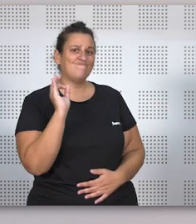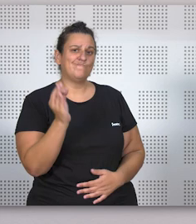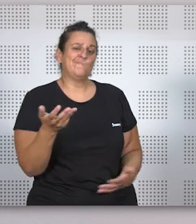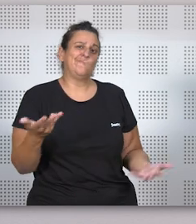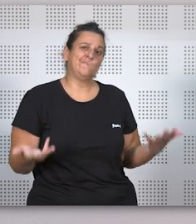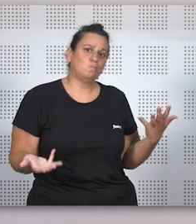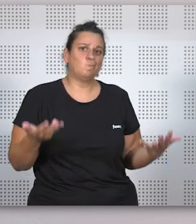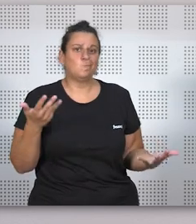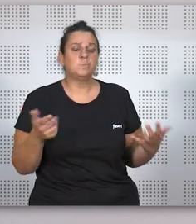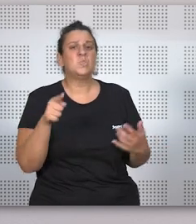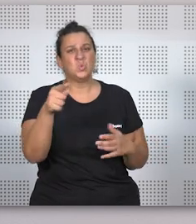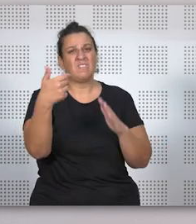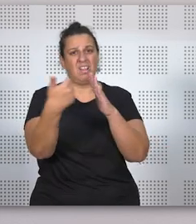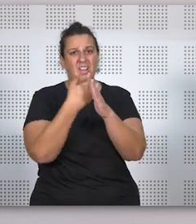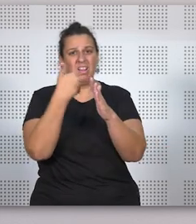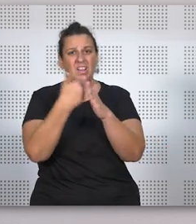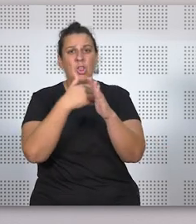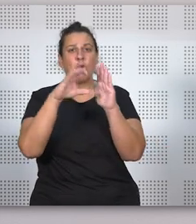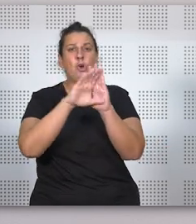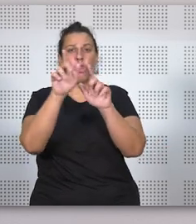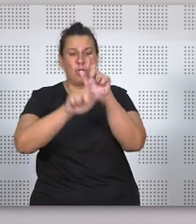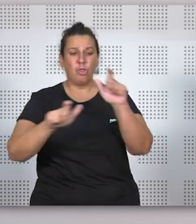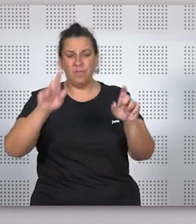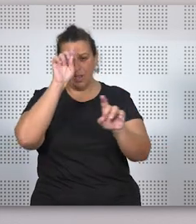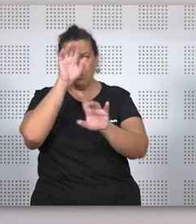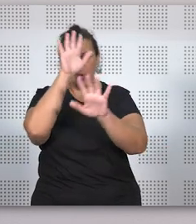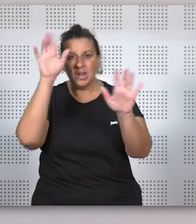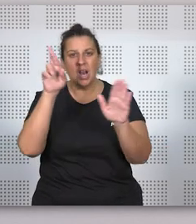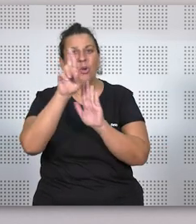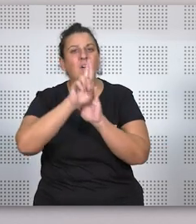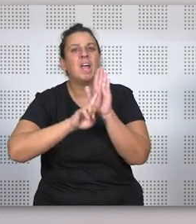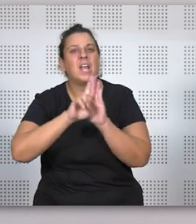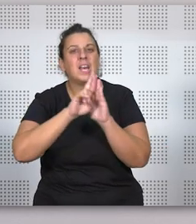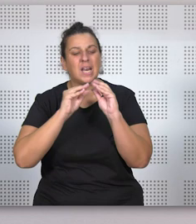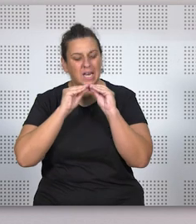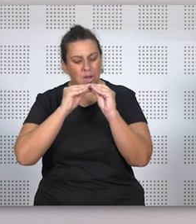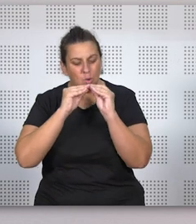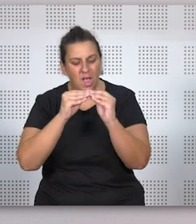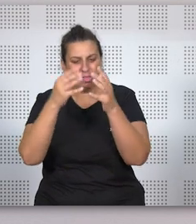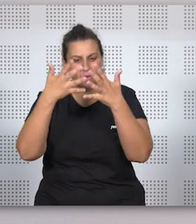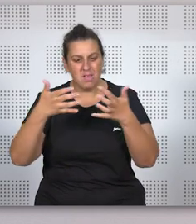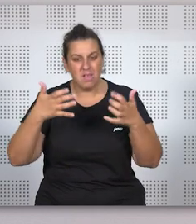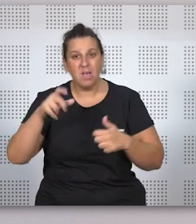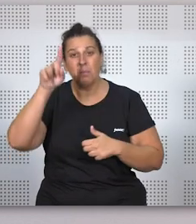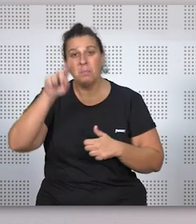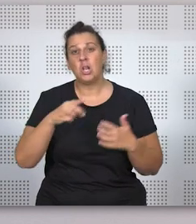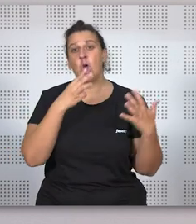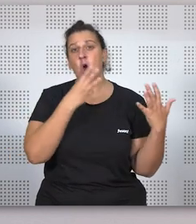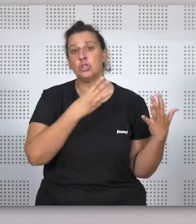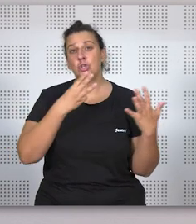verdad es que lo que me estás contando, el Código Civil está claro, que estaba regulado en ese momento, en esa redacción de